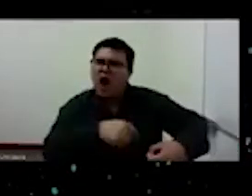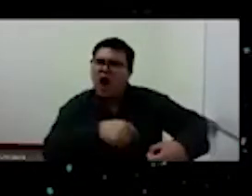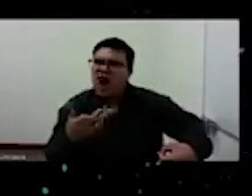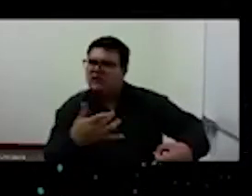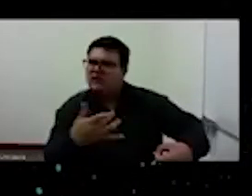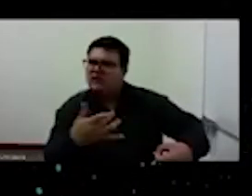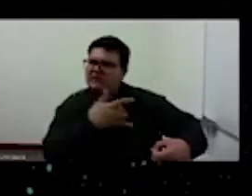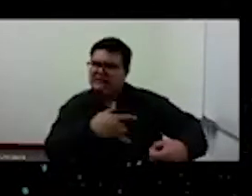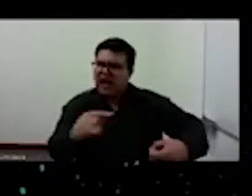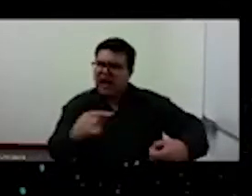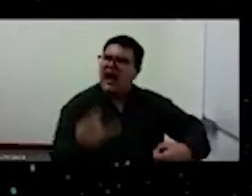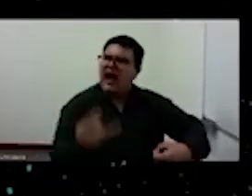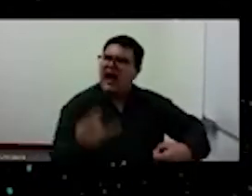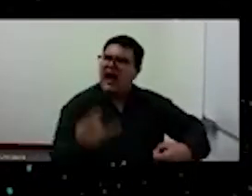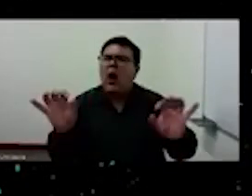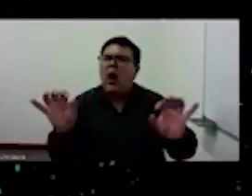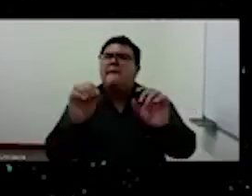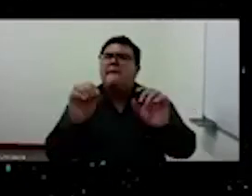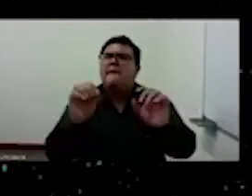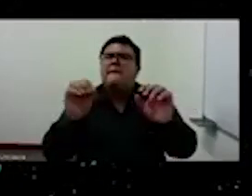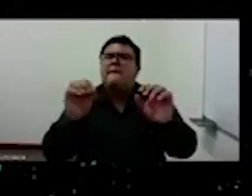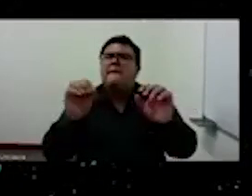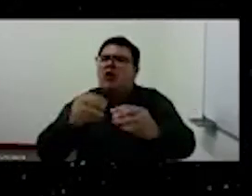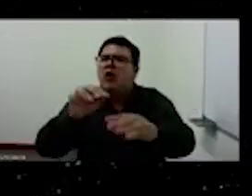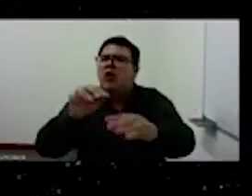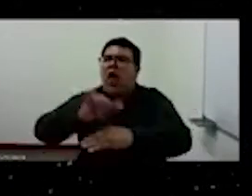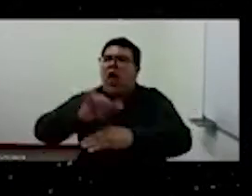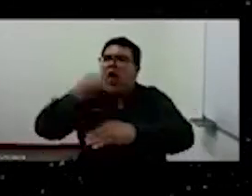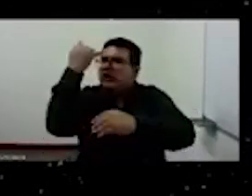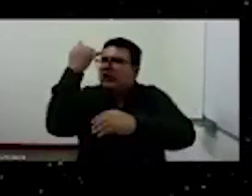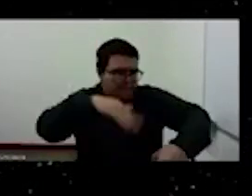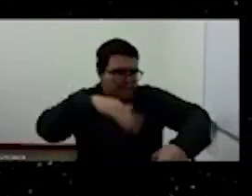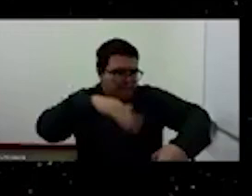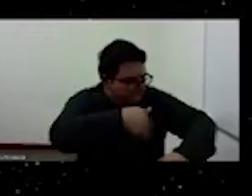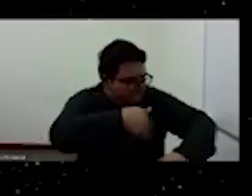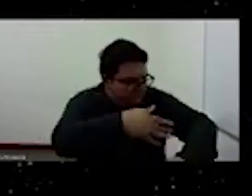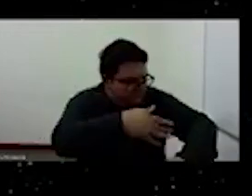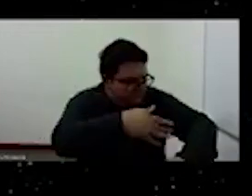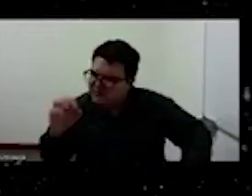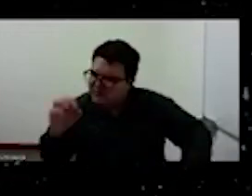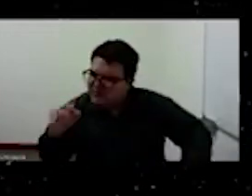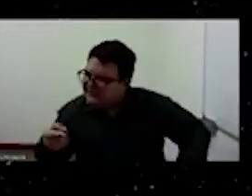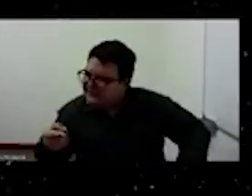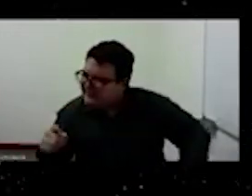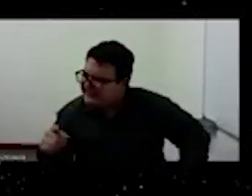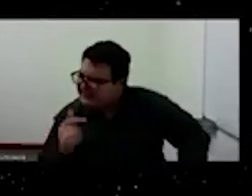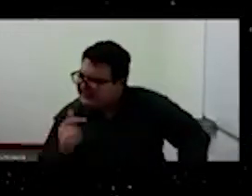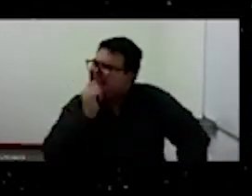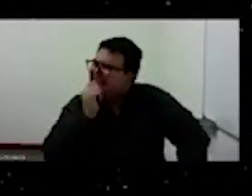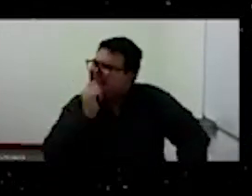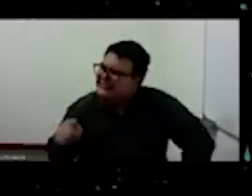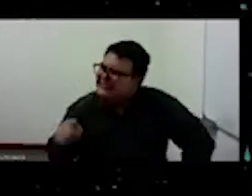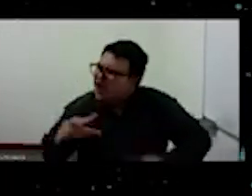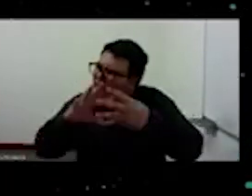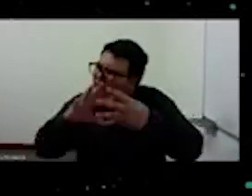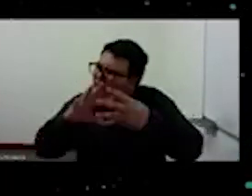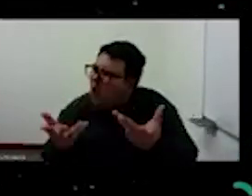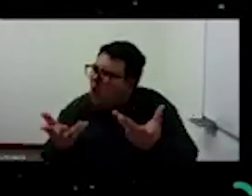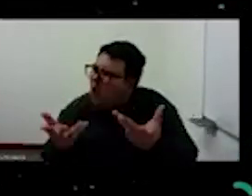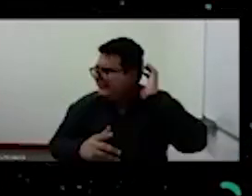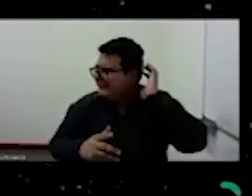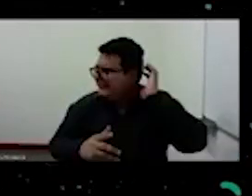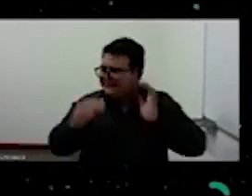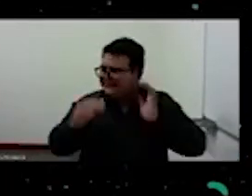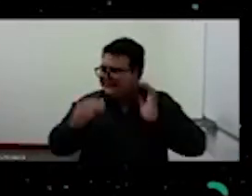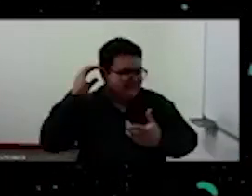archetipo, ninguna idea de lo que este hombre tenía que ser. ¿Qué hacer?